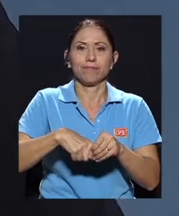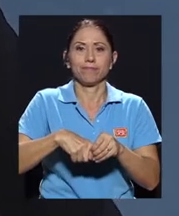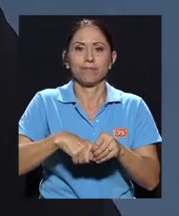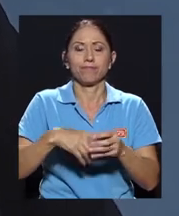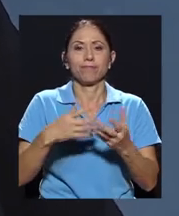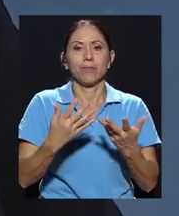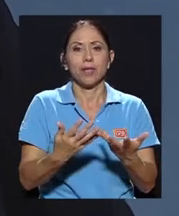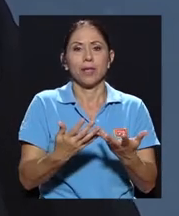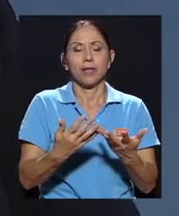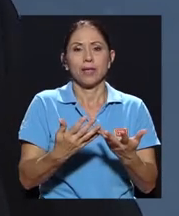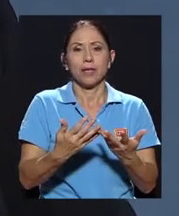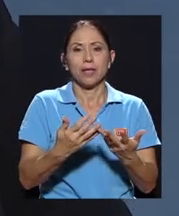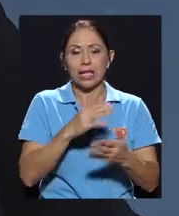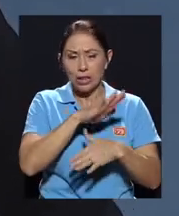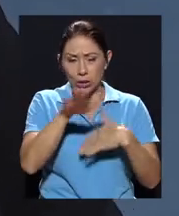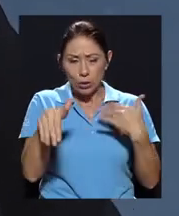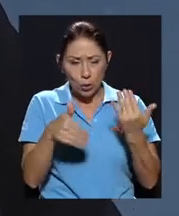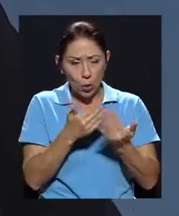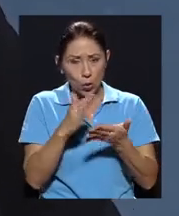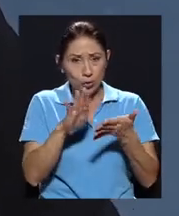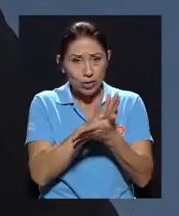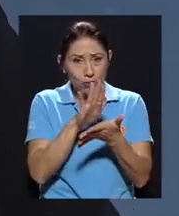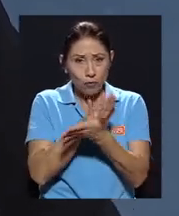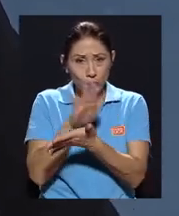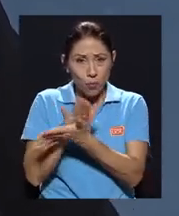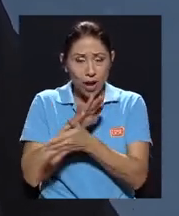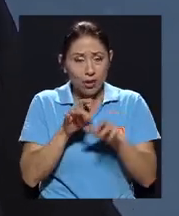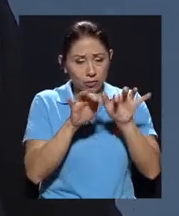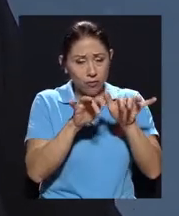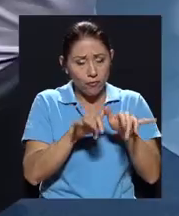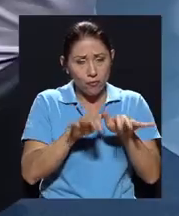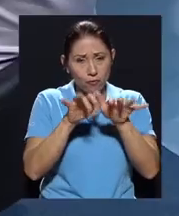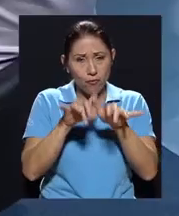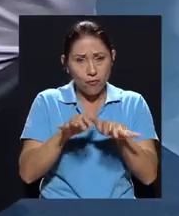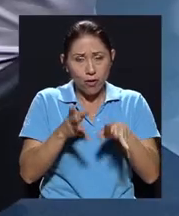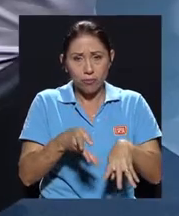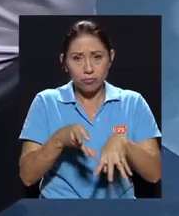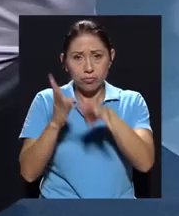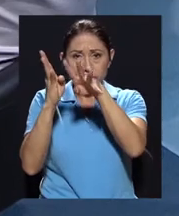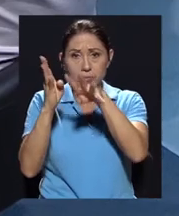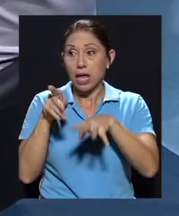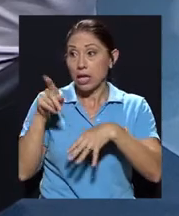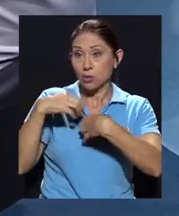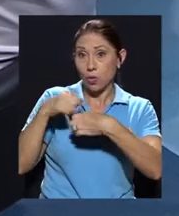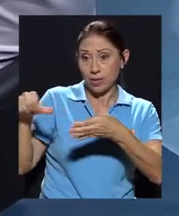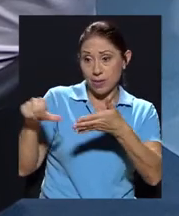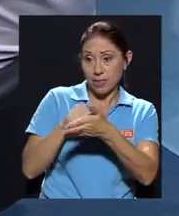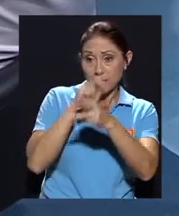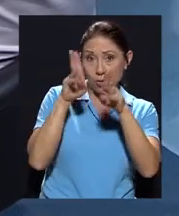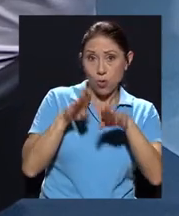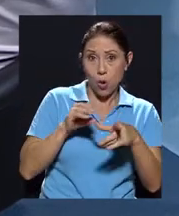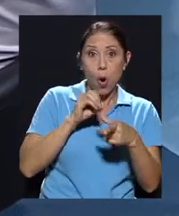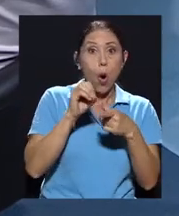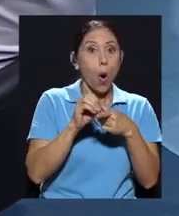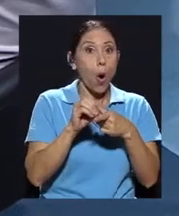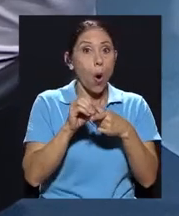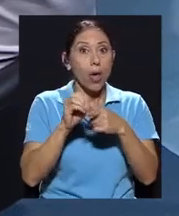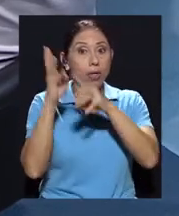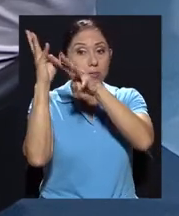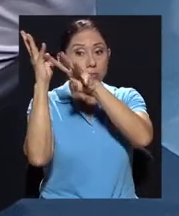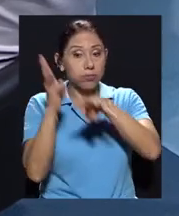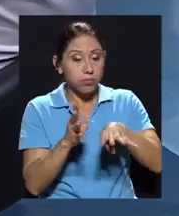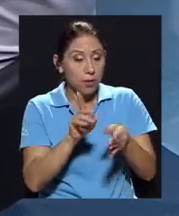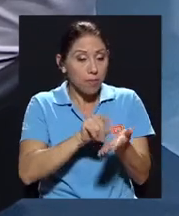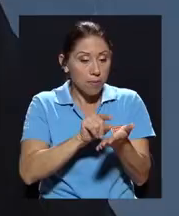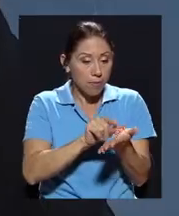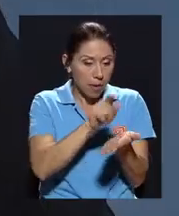todos estos formularios de 3 de 3. ¿Eso lo hacen desde un sitio web directamente o es un formulario en físico que se baja y se descarga y